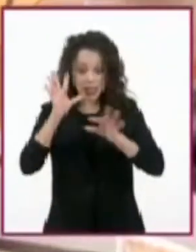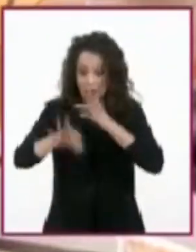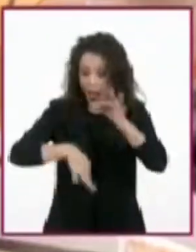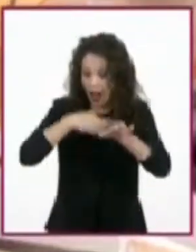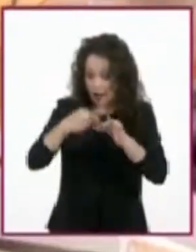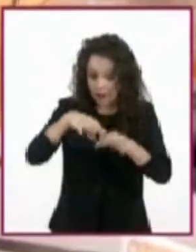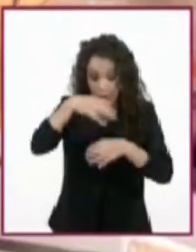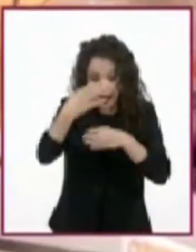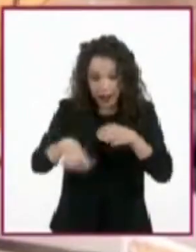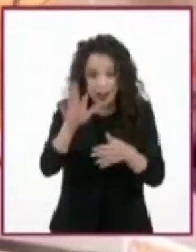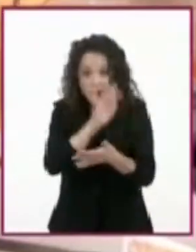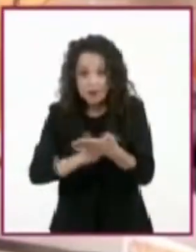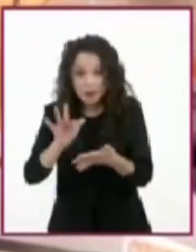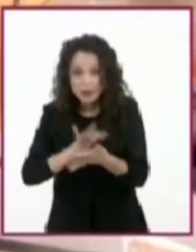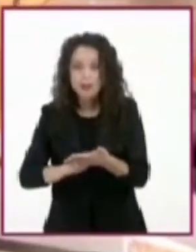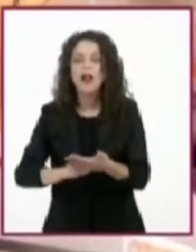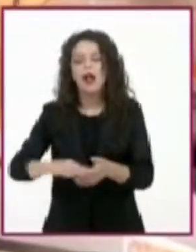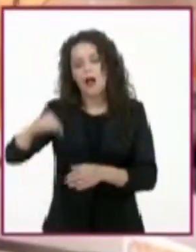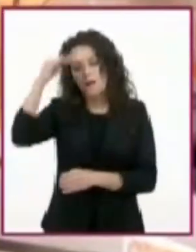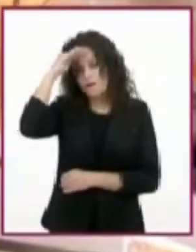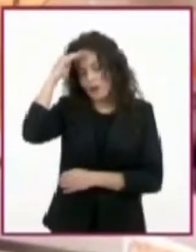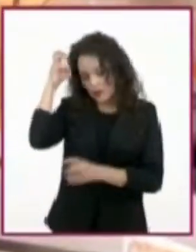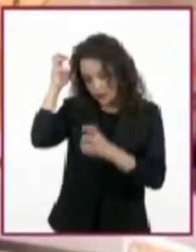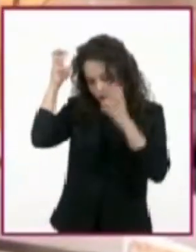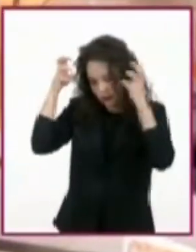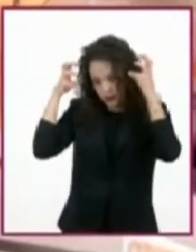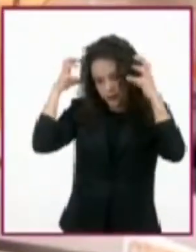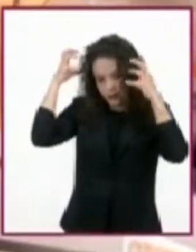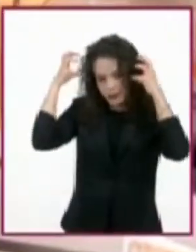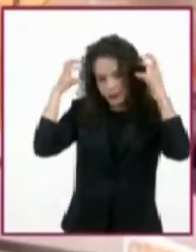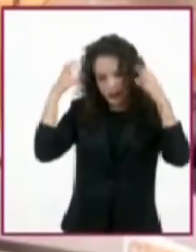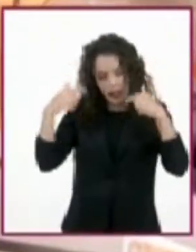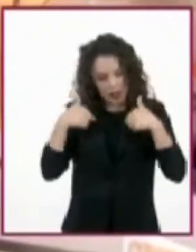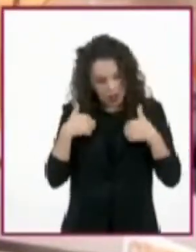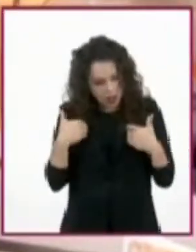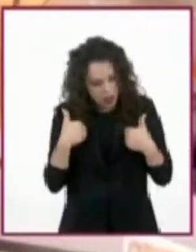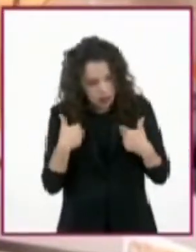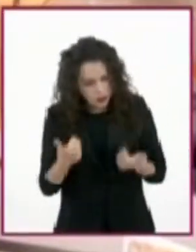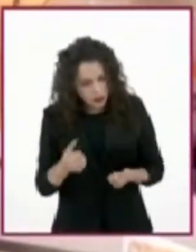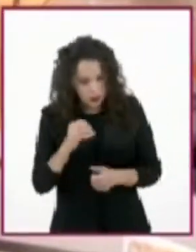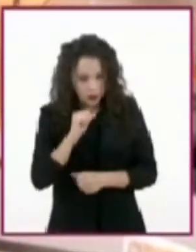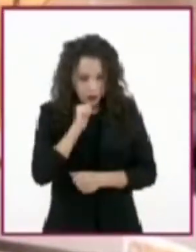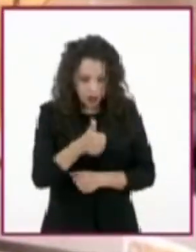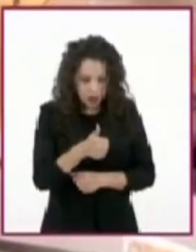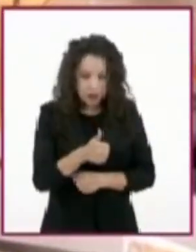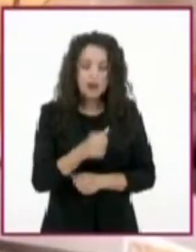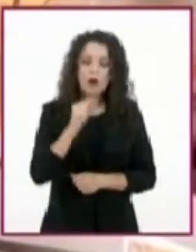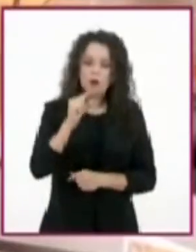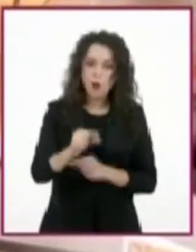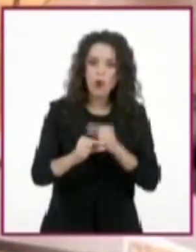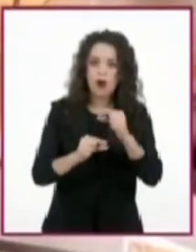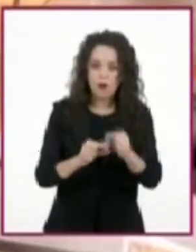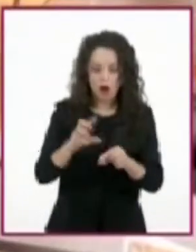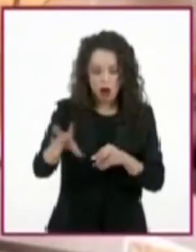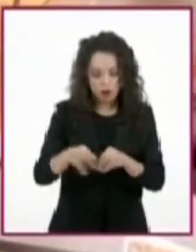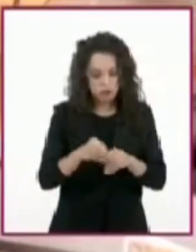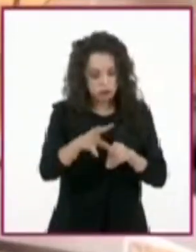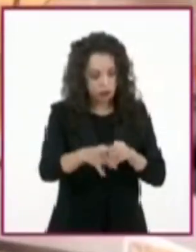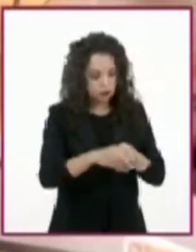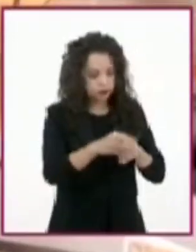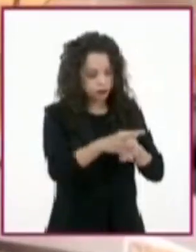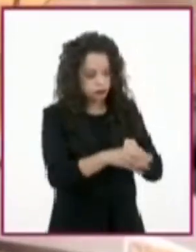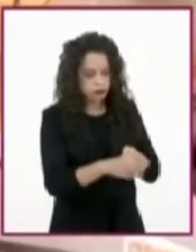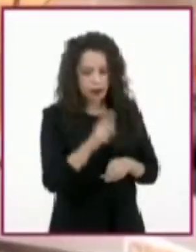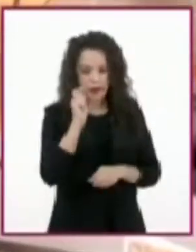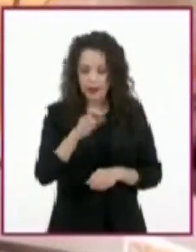leer, reflexionamos sobre lo que entendimos y lo mezclamos poco a poco con nuestros conocimientos generales